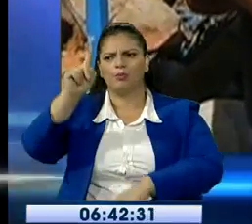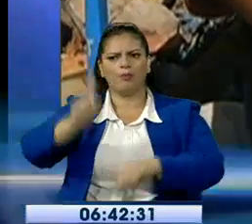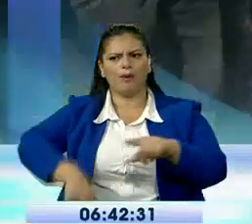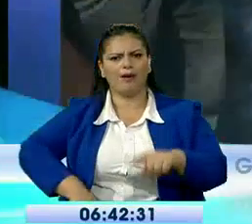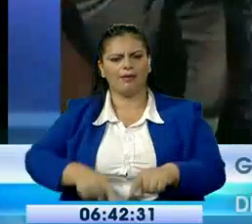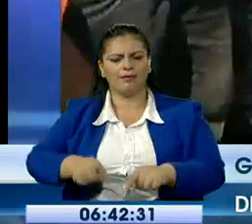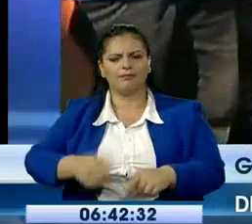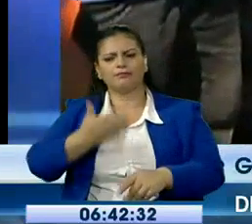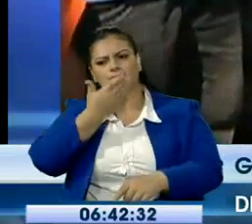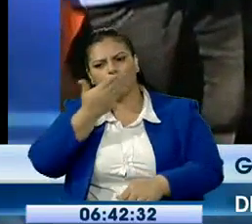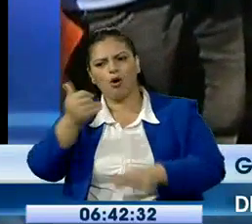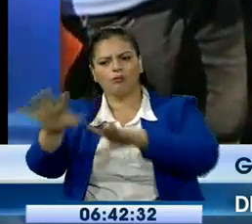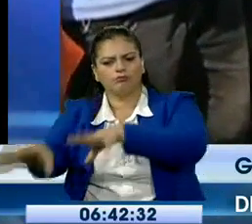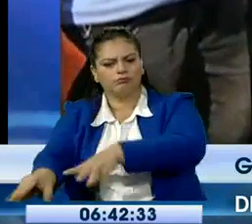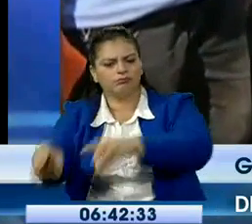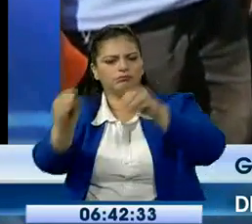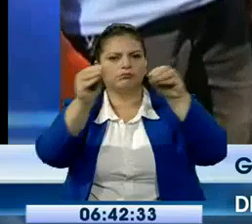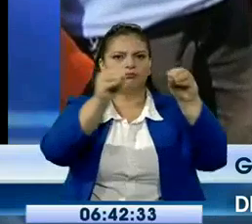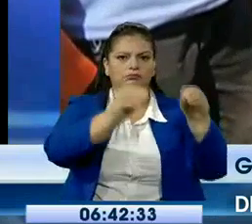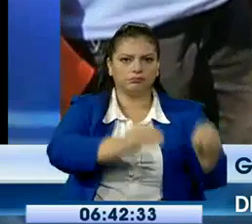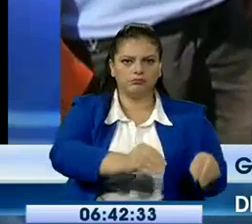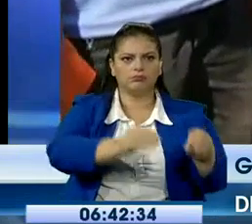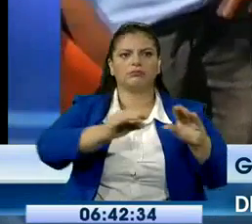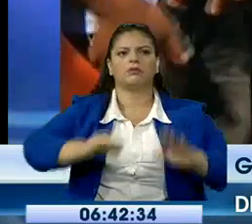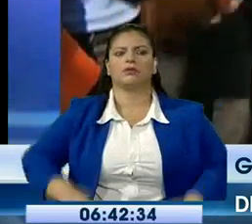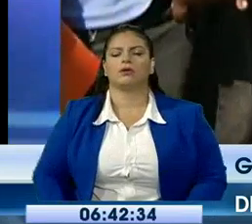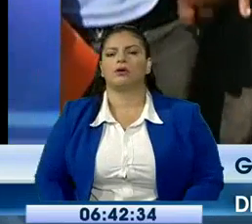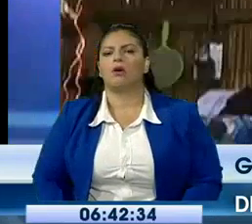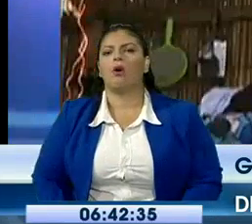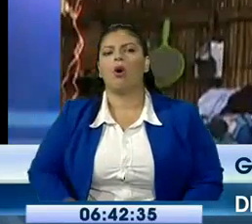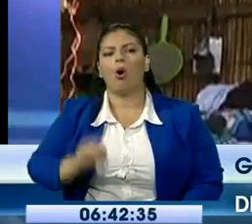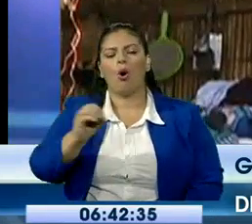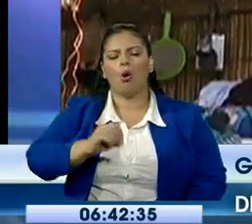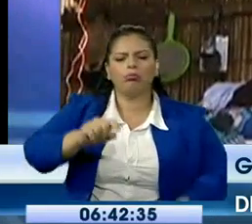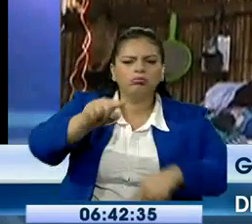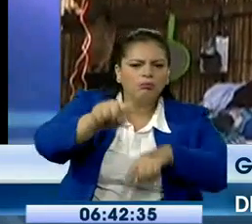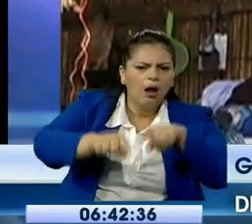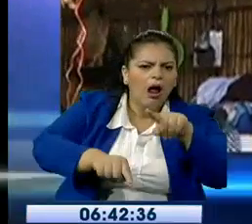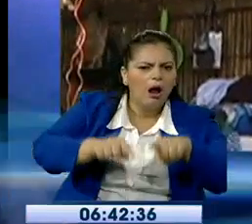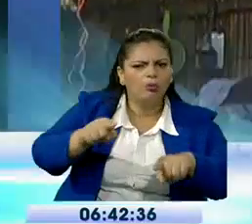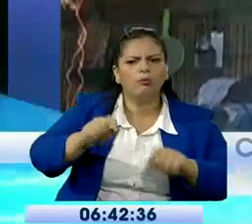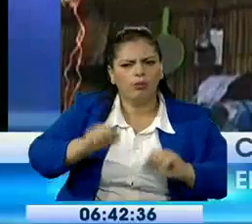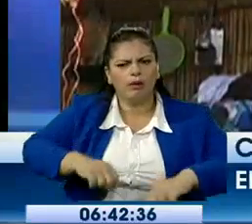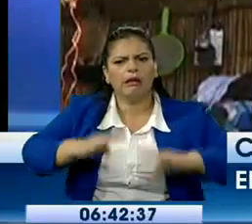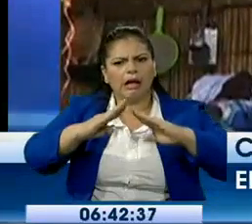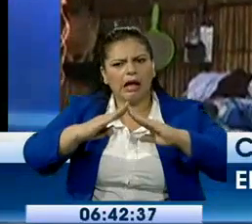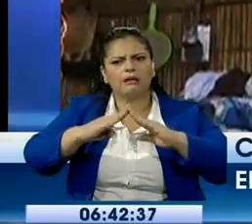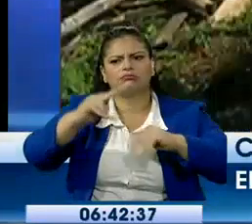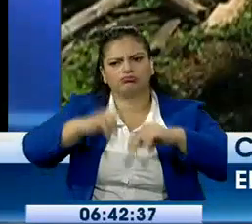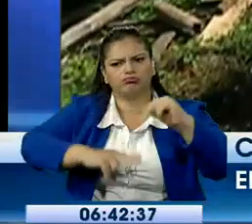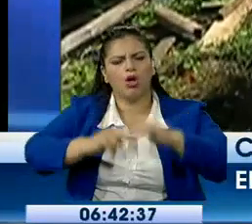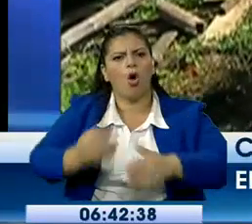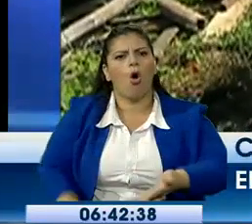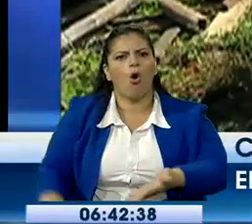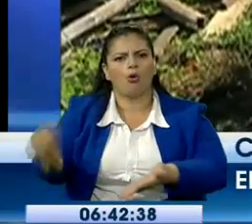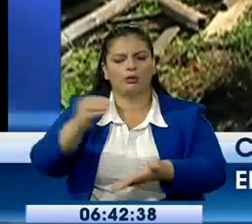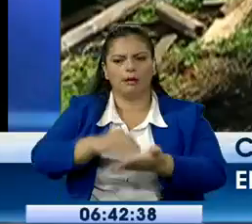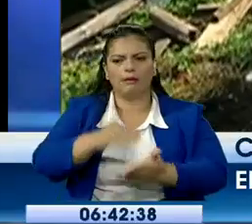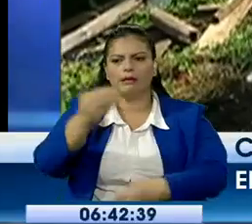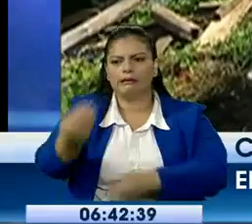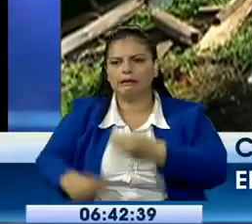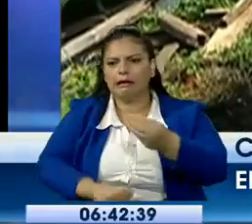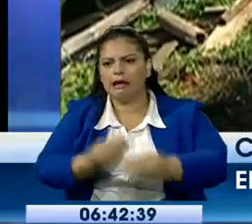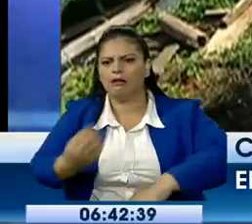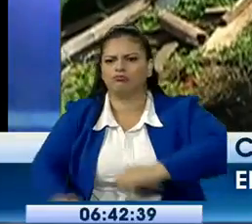y en los lugares estables fortalecer la estabilidad y poder proceder con los procesos de legalización según los pasos que